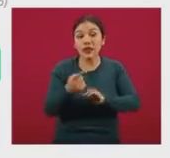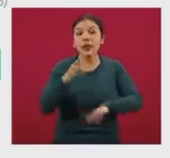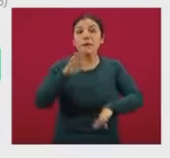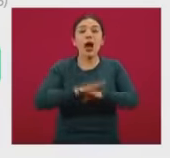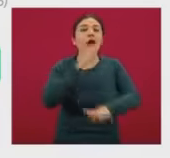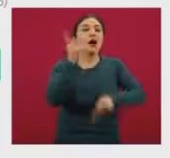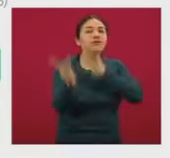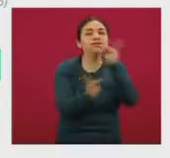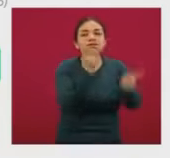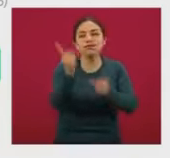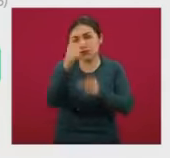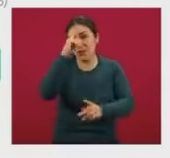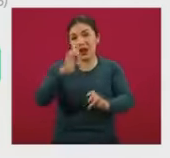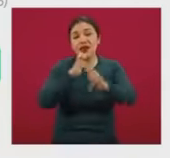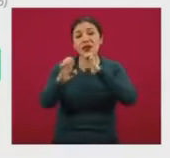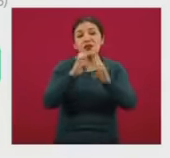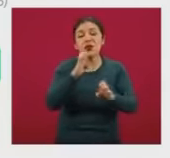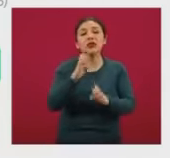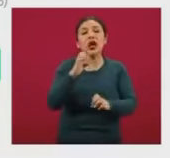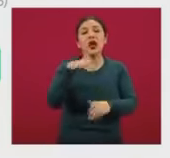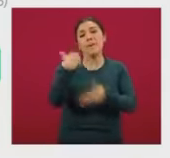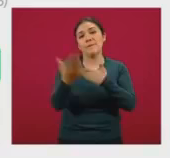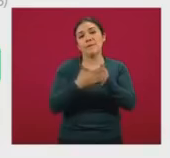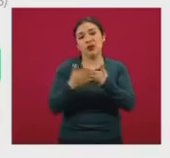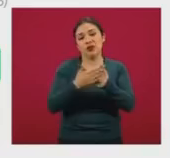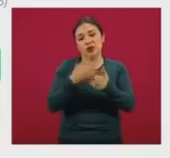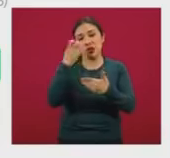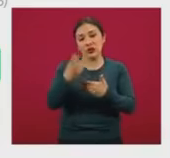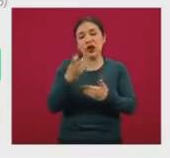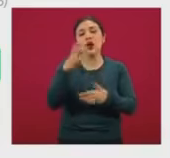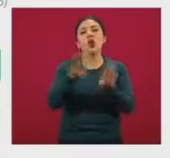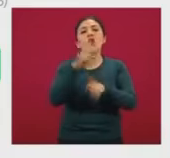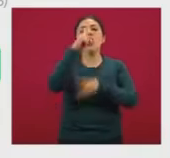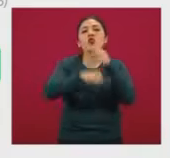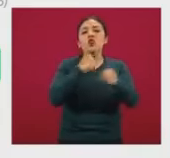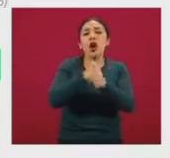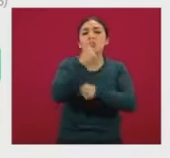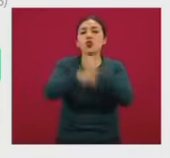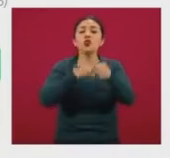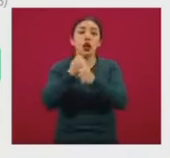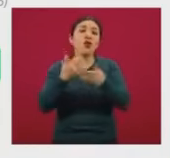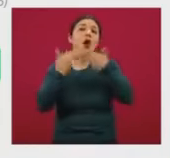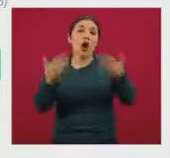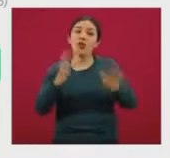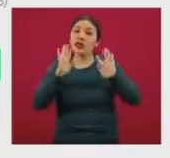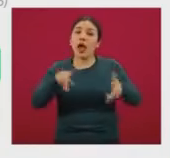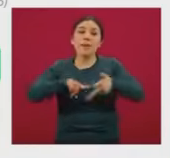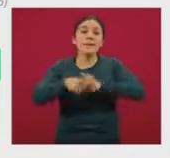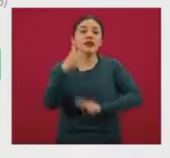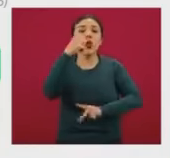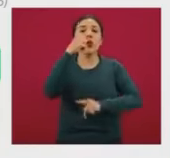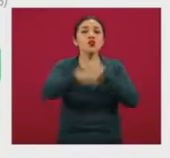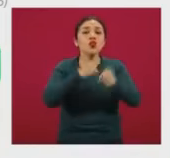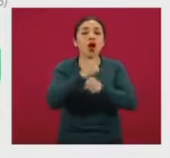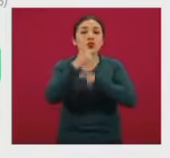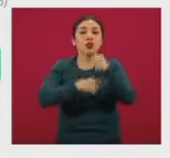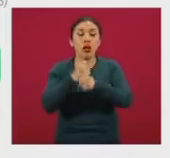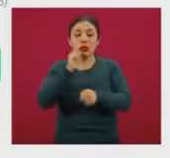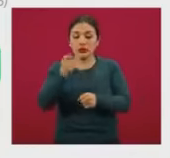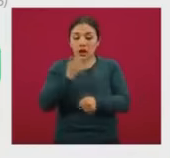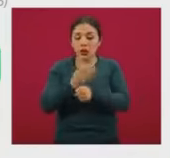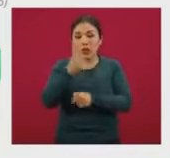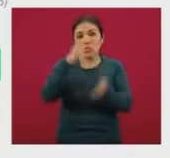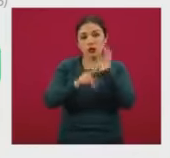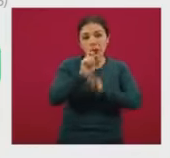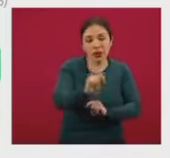levantamiento de información de la encuesta nacional de salud y nutrición anual, que ahora será anual, la dos mil veinte y habrá una